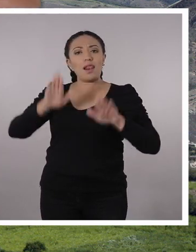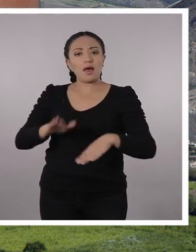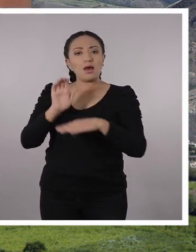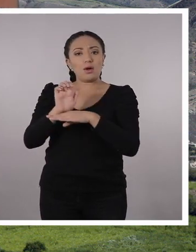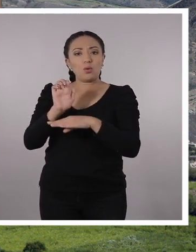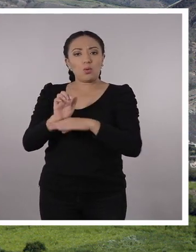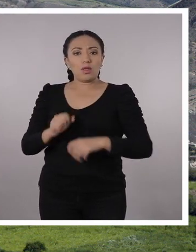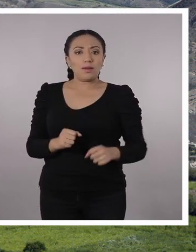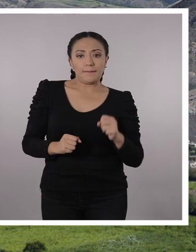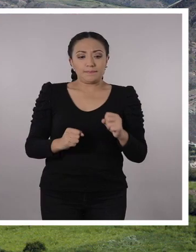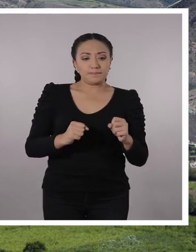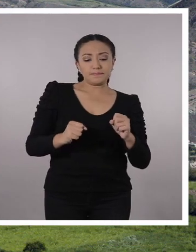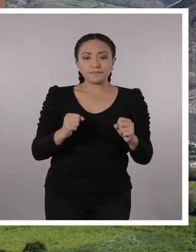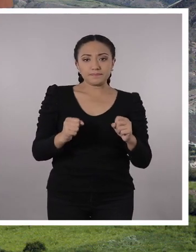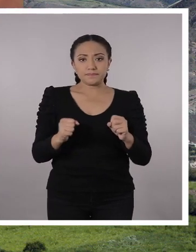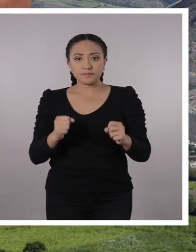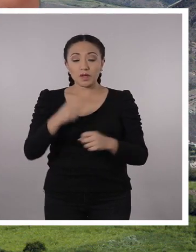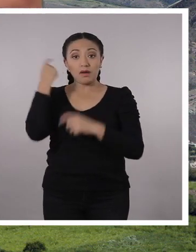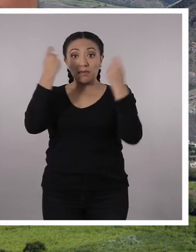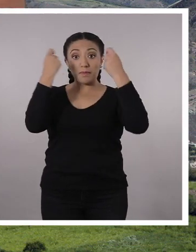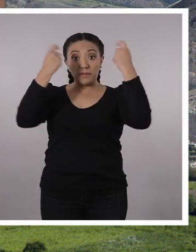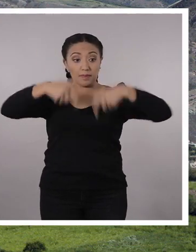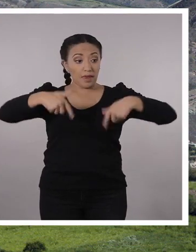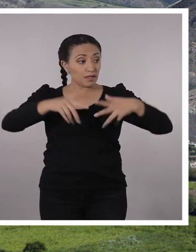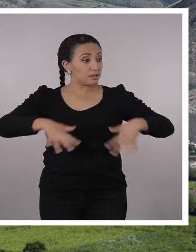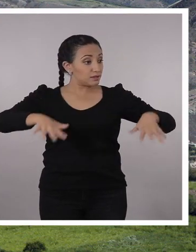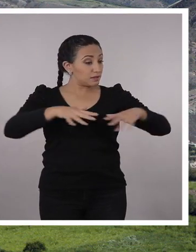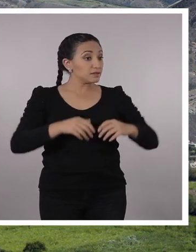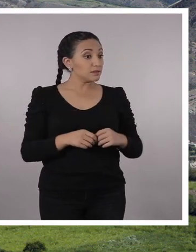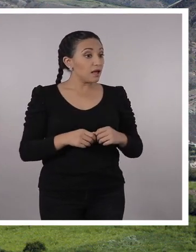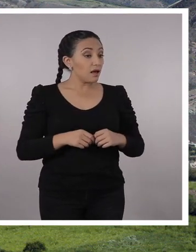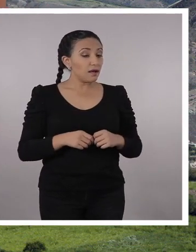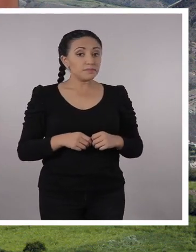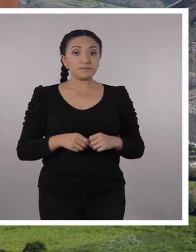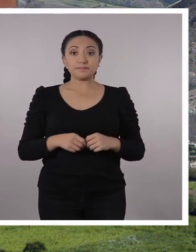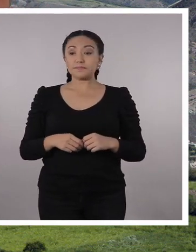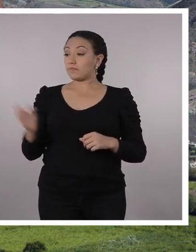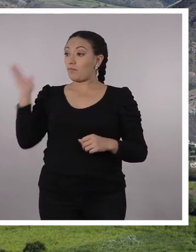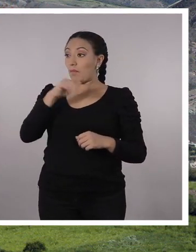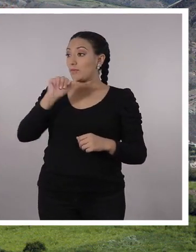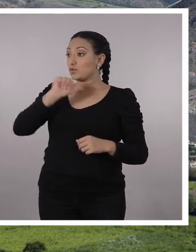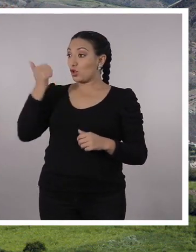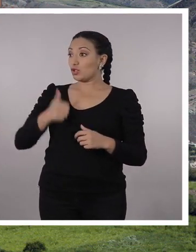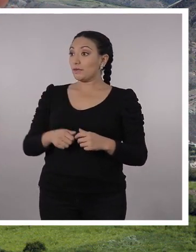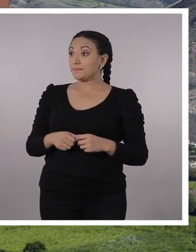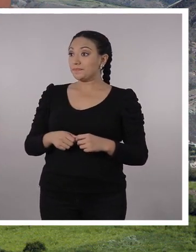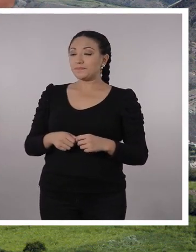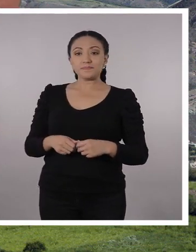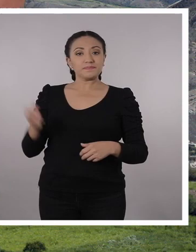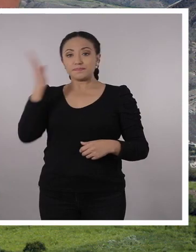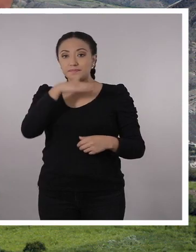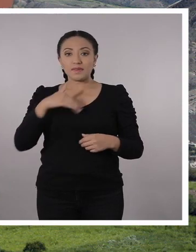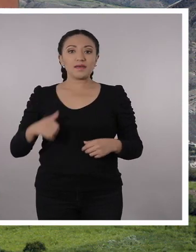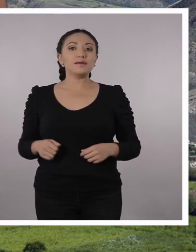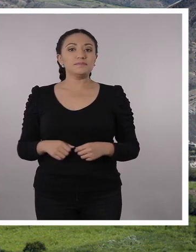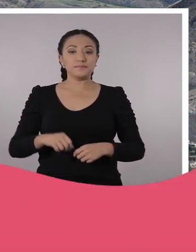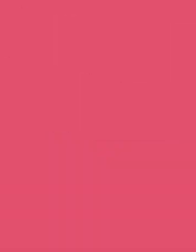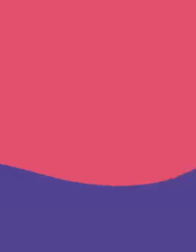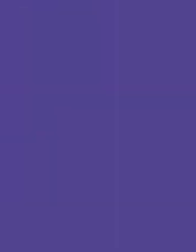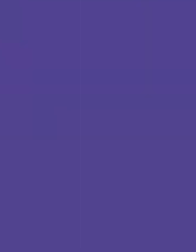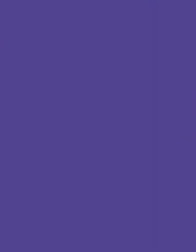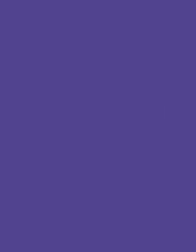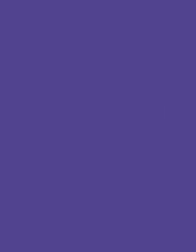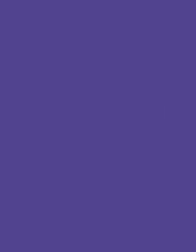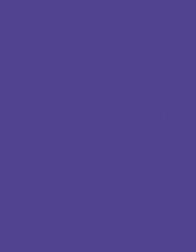lindísimo, como para hacer una fiesta aquí mismo. ¿Qué te parece si continuamos el viaje? Bueno, vamos. Continuamos bailando, pero no es cierto. Pero vamos bailando.